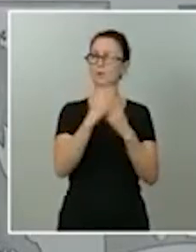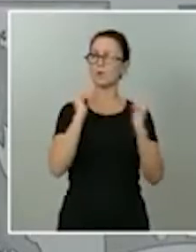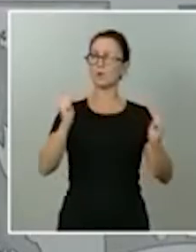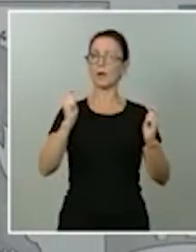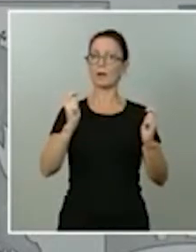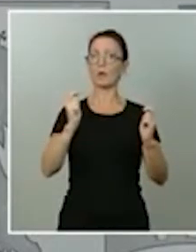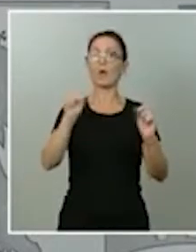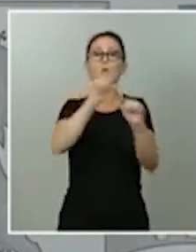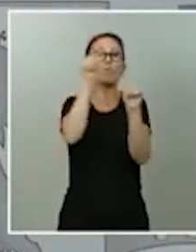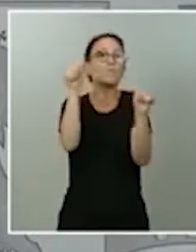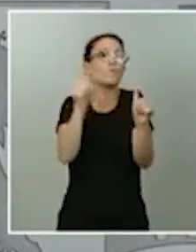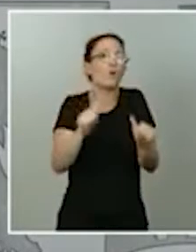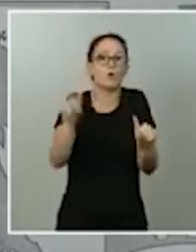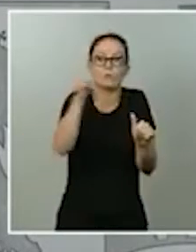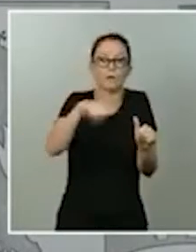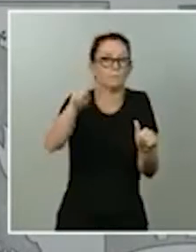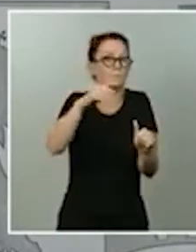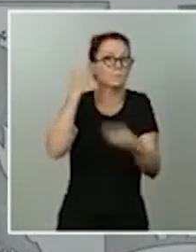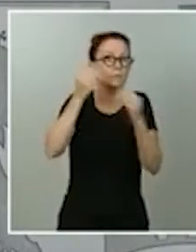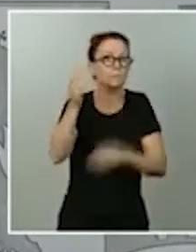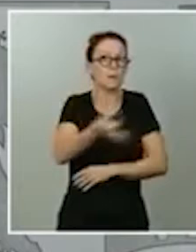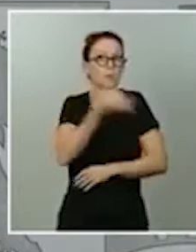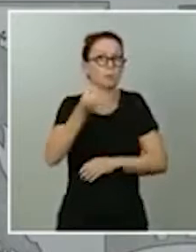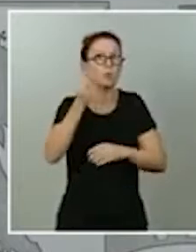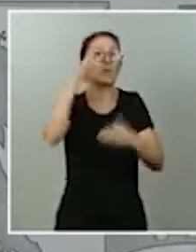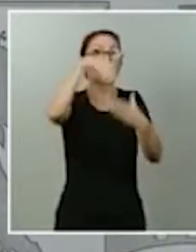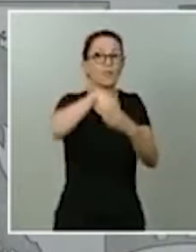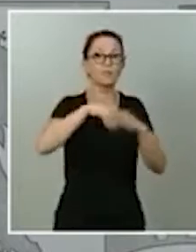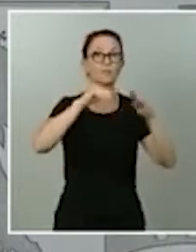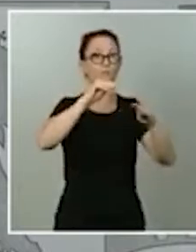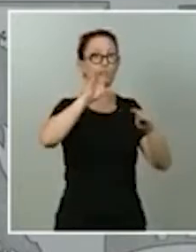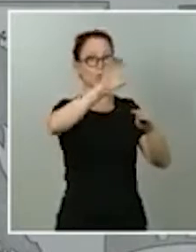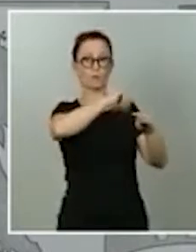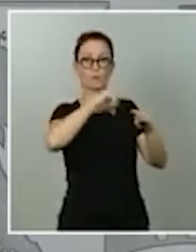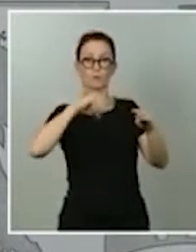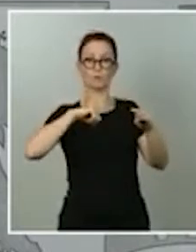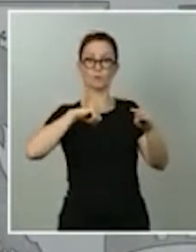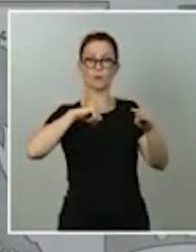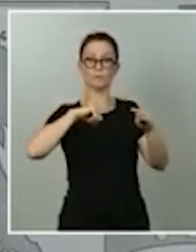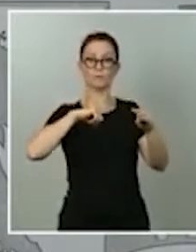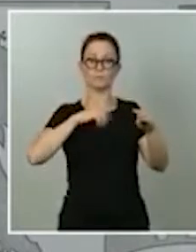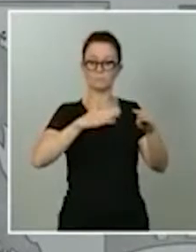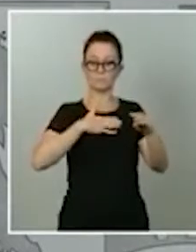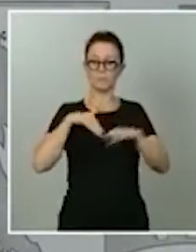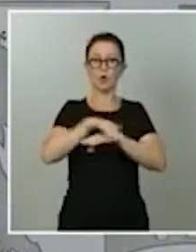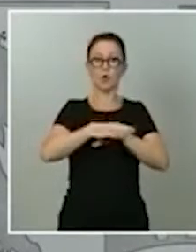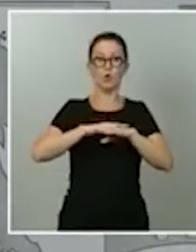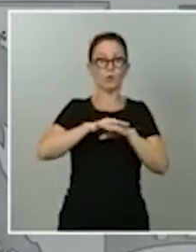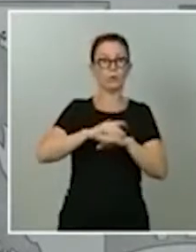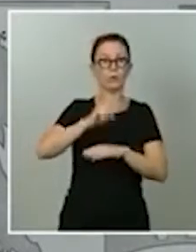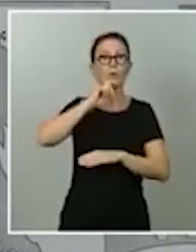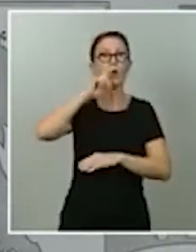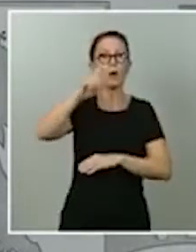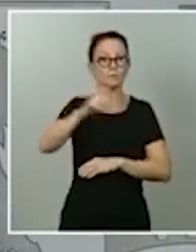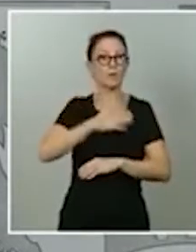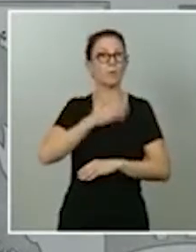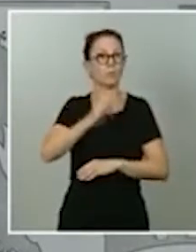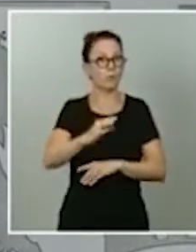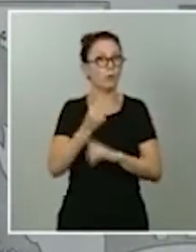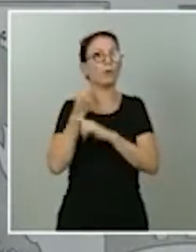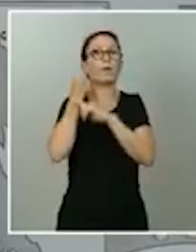dentro de su territorio, el Gobierno de España dice que está dispuesto a apoyarle y a prestar